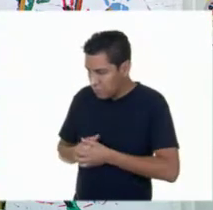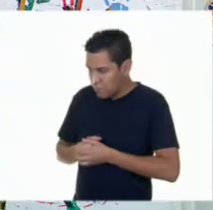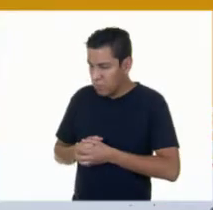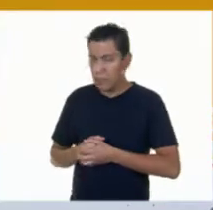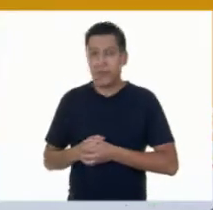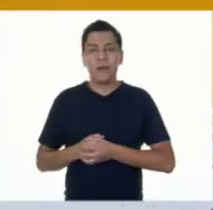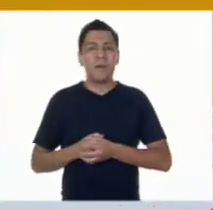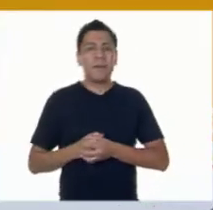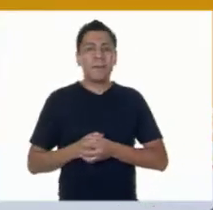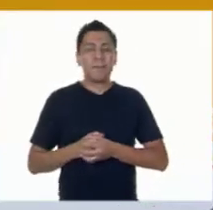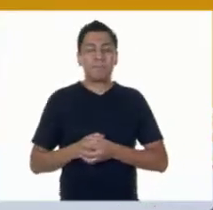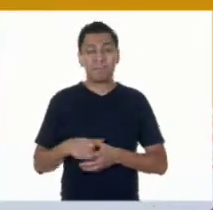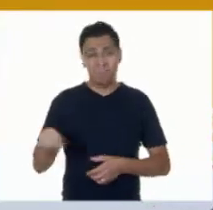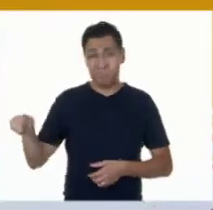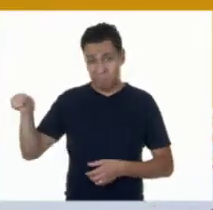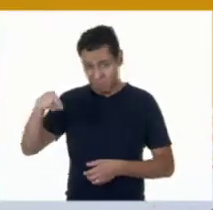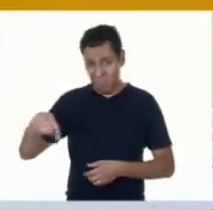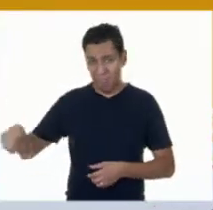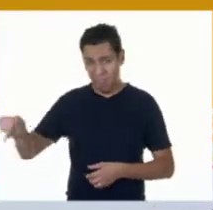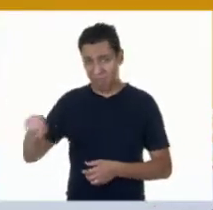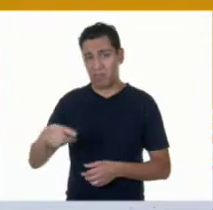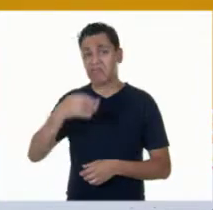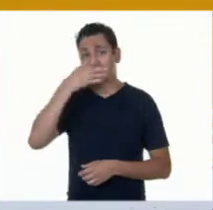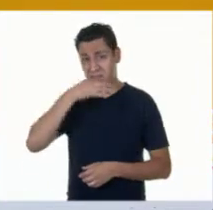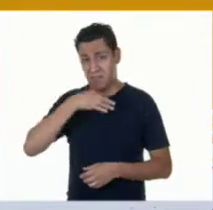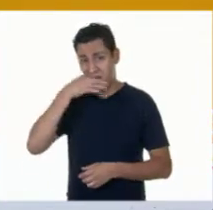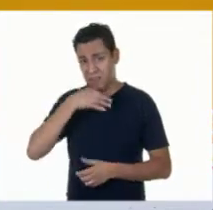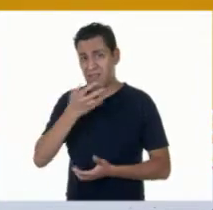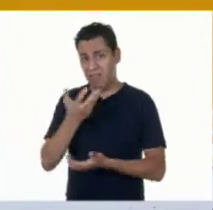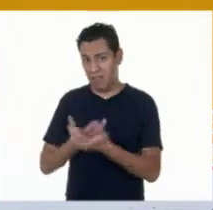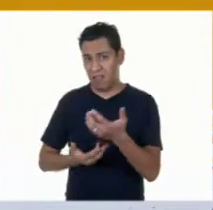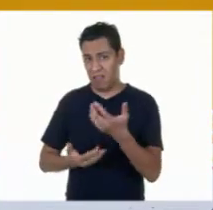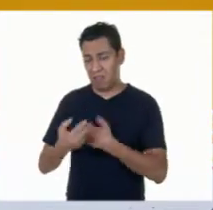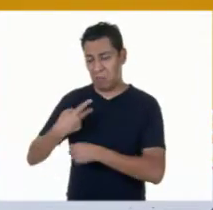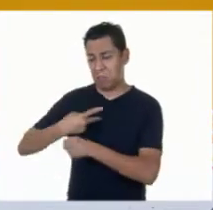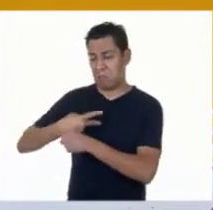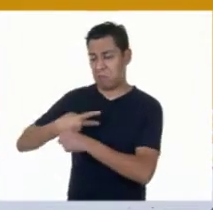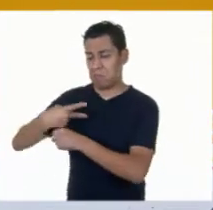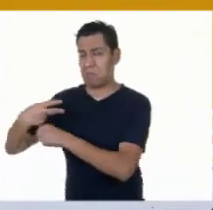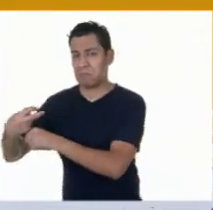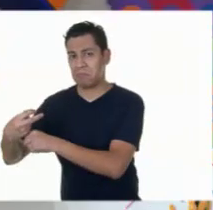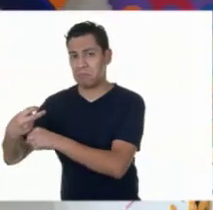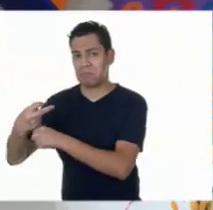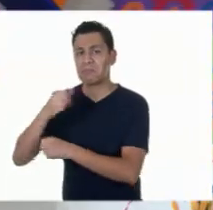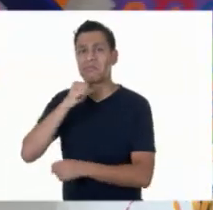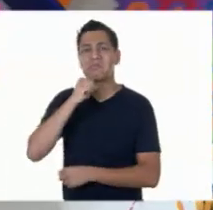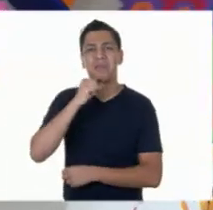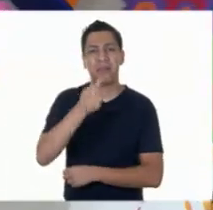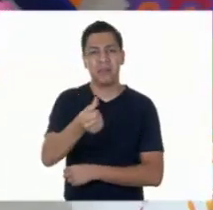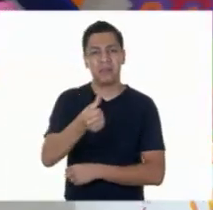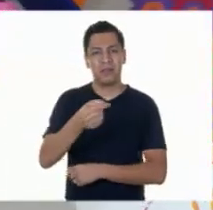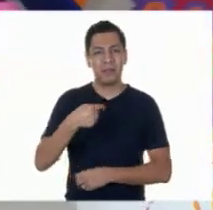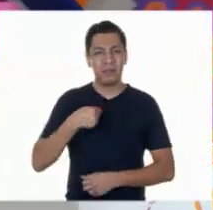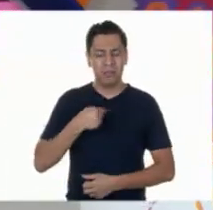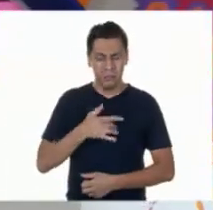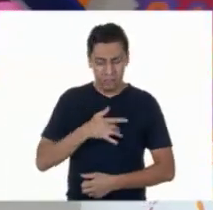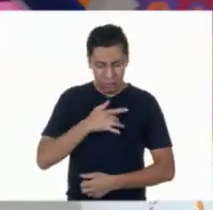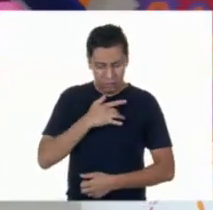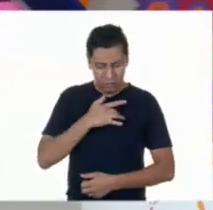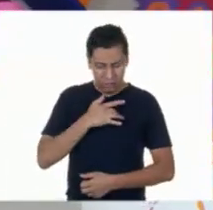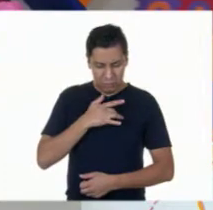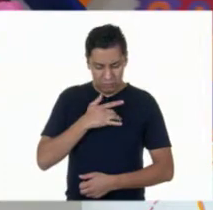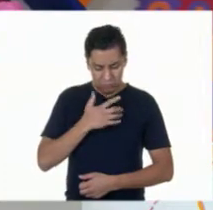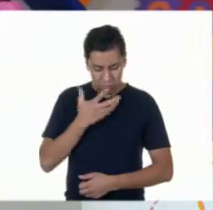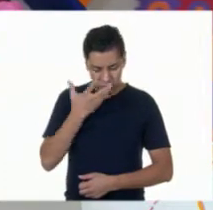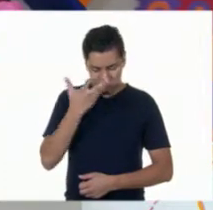Pues es que hicieron una fiesta y no me invitaron. Me sentí muy, muy triste.